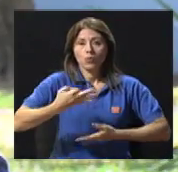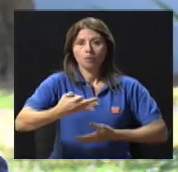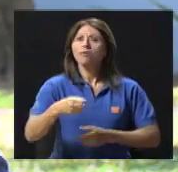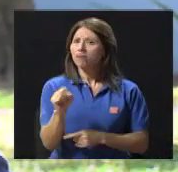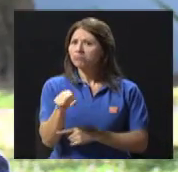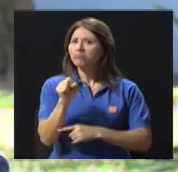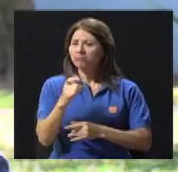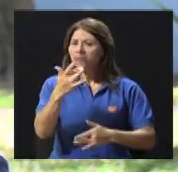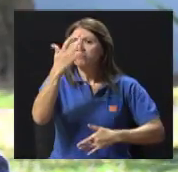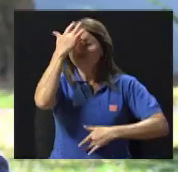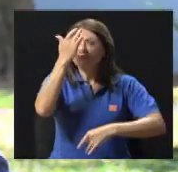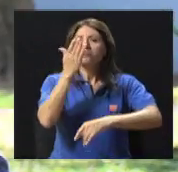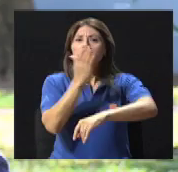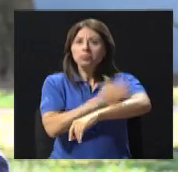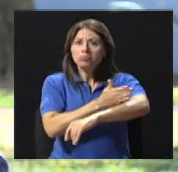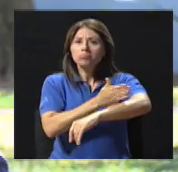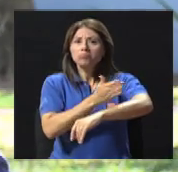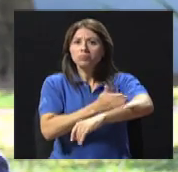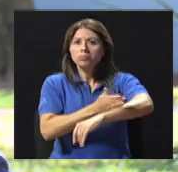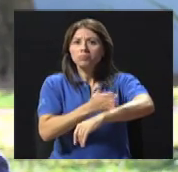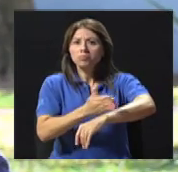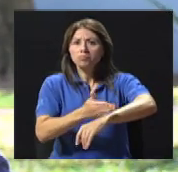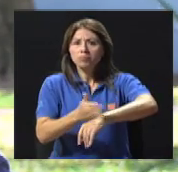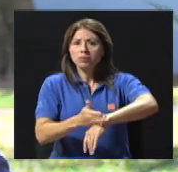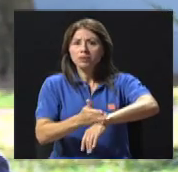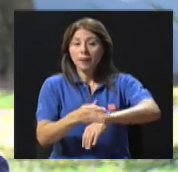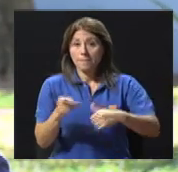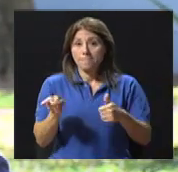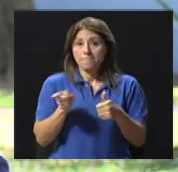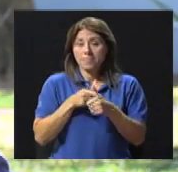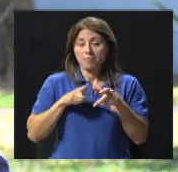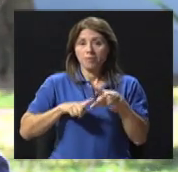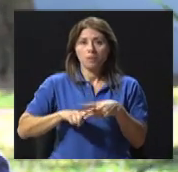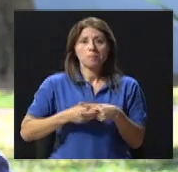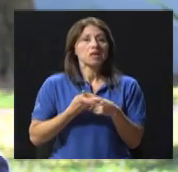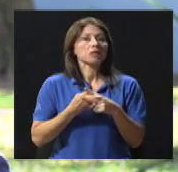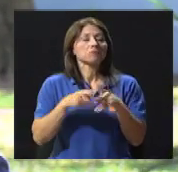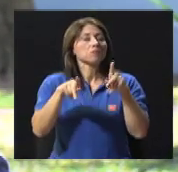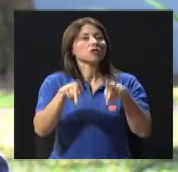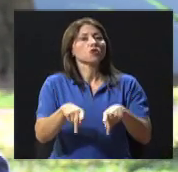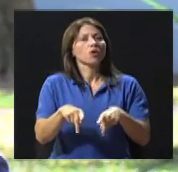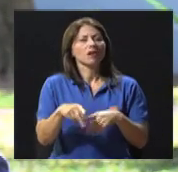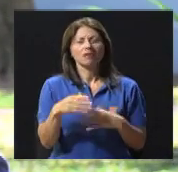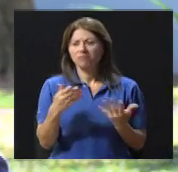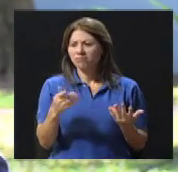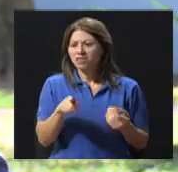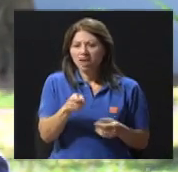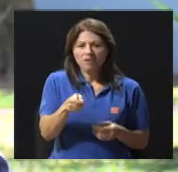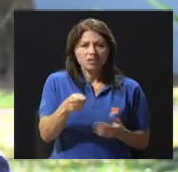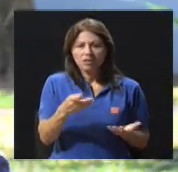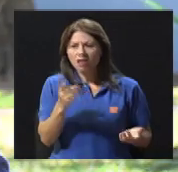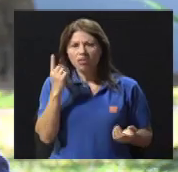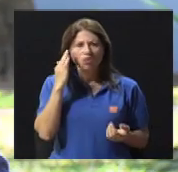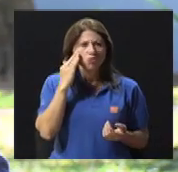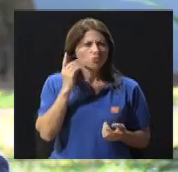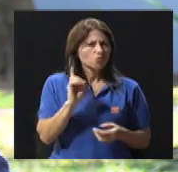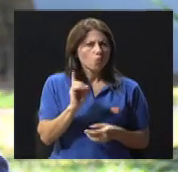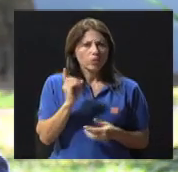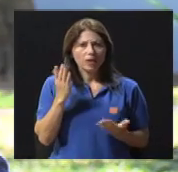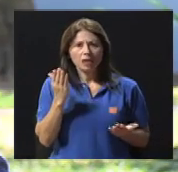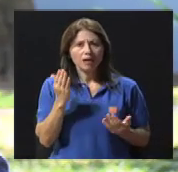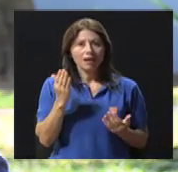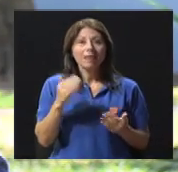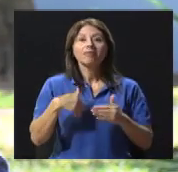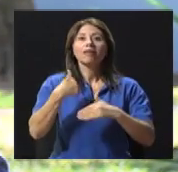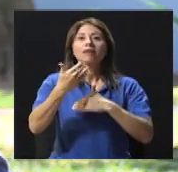progresiva. Al ser progresiva, lo que primero empieza por no saber dónde deje las llaves, luego empiezo